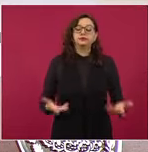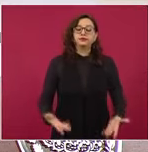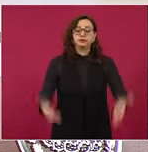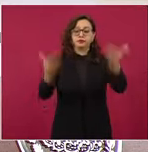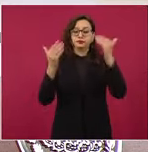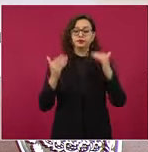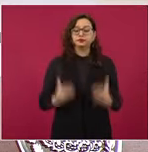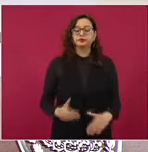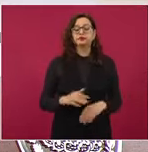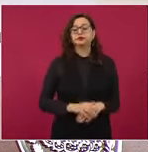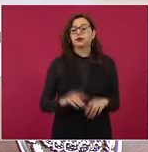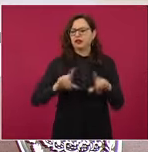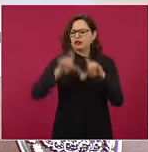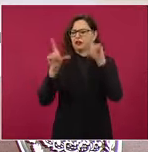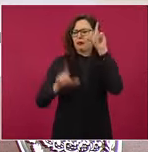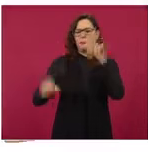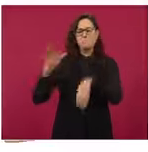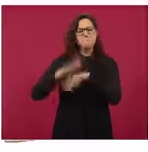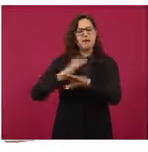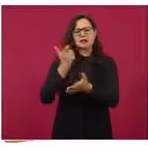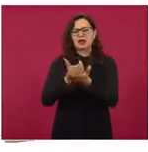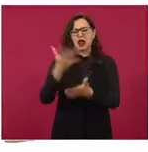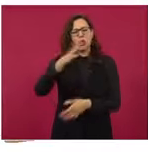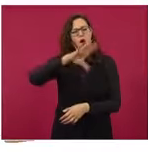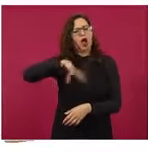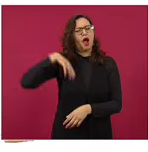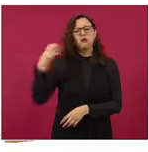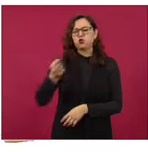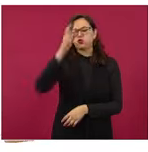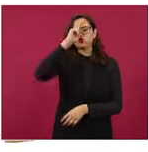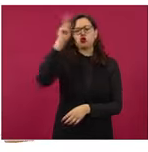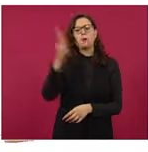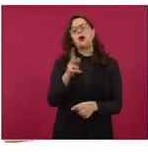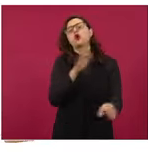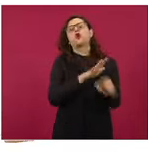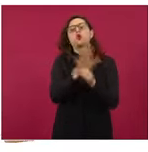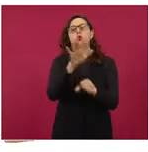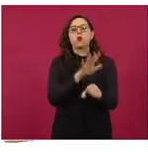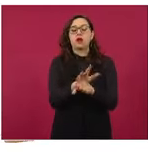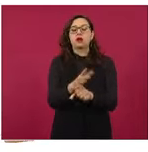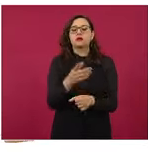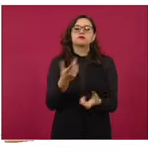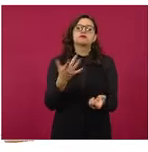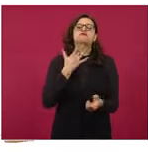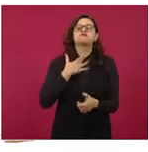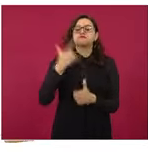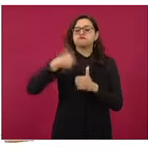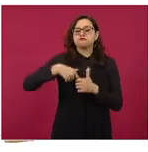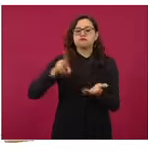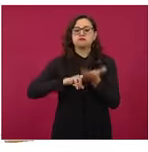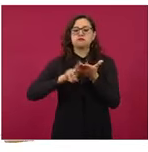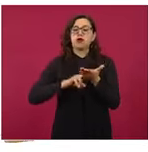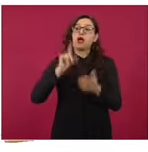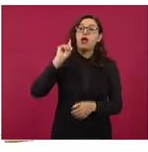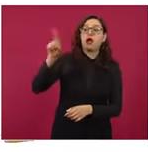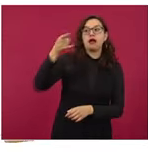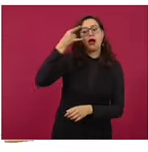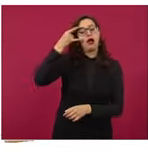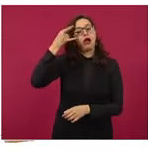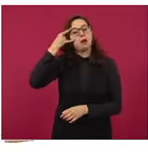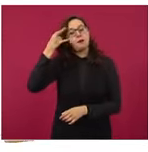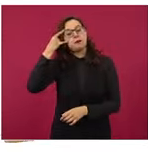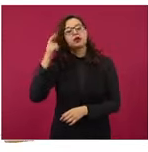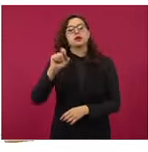precio más alto con el margen más alto lo encontramos en una estación de BP en el Carmen Campeche, 22 pesos